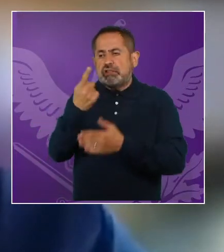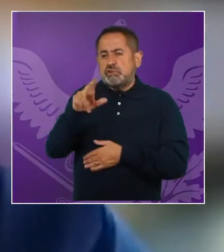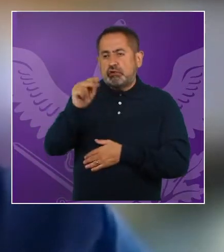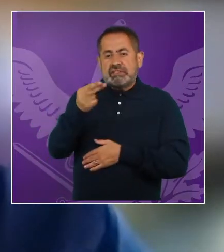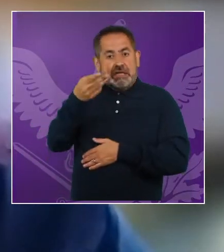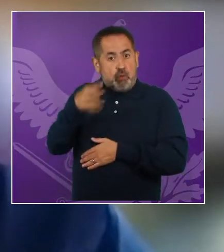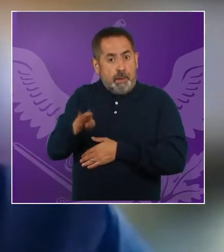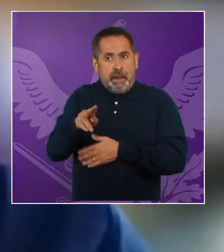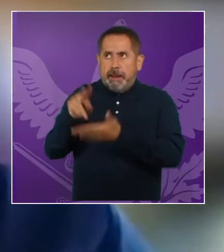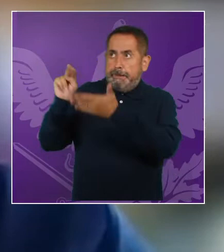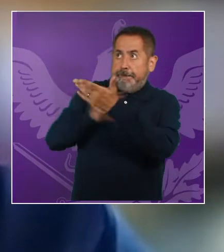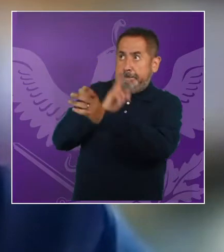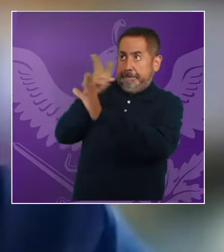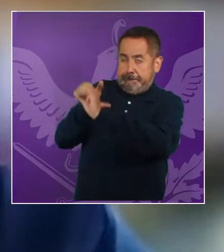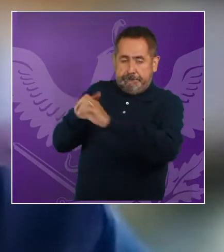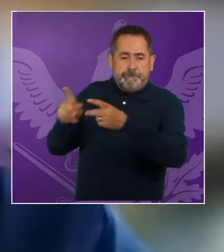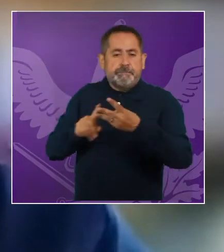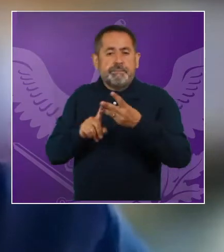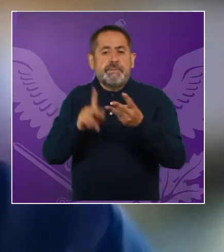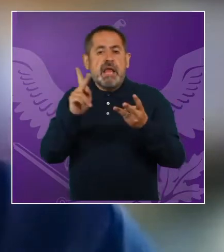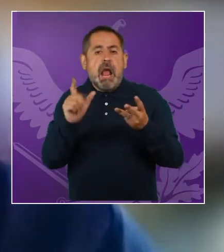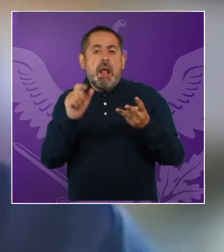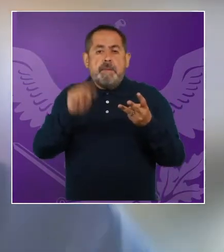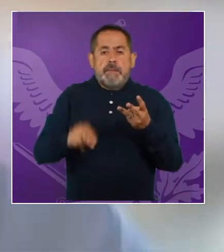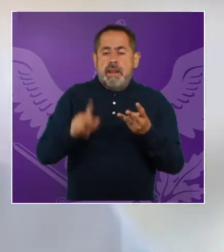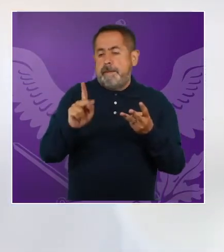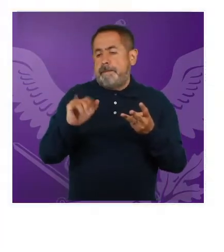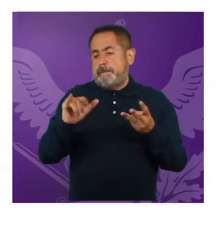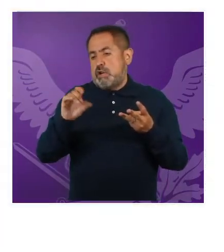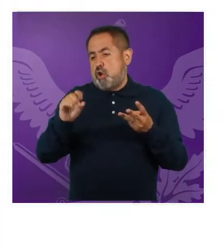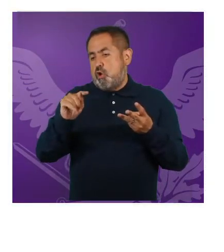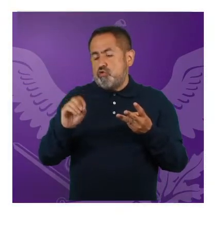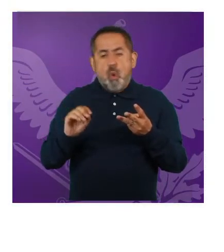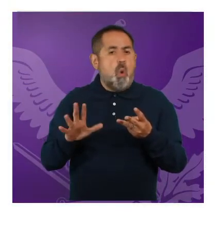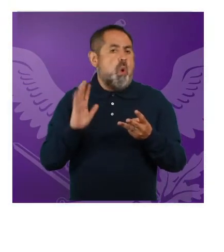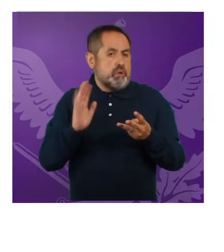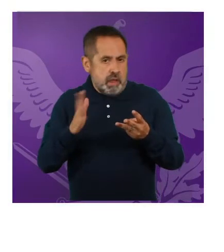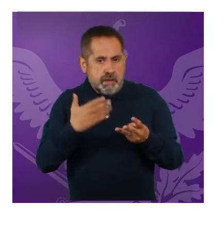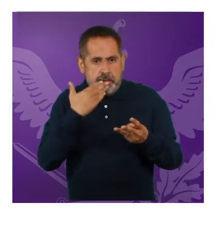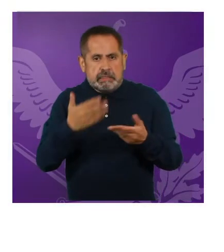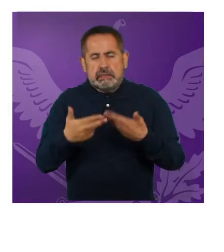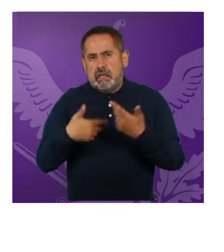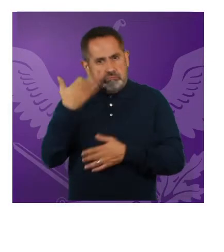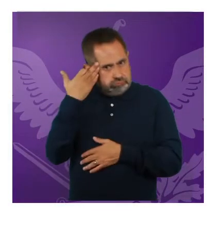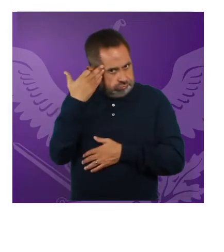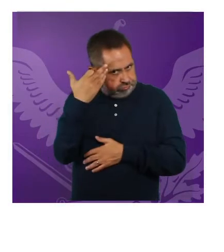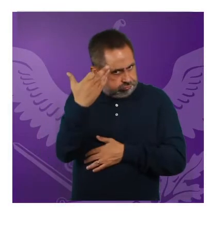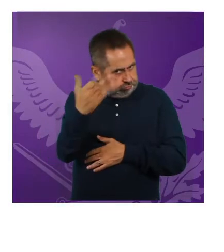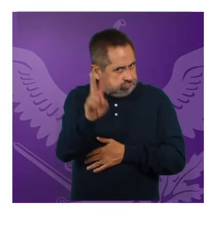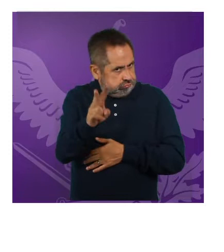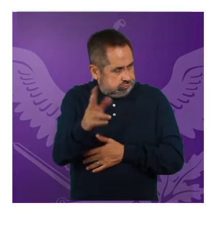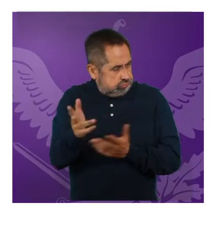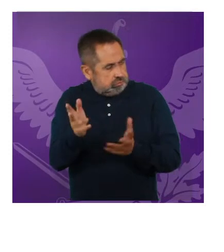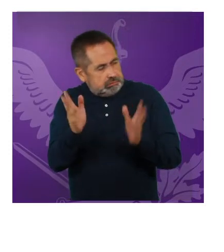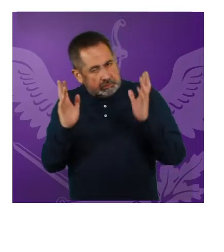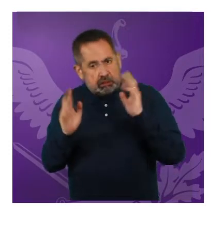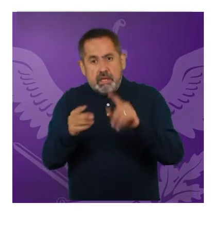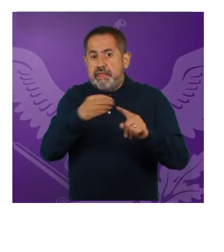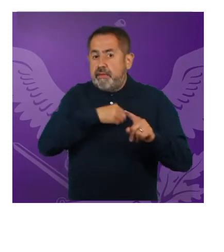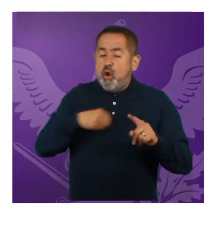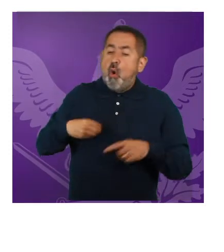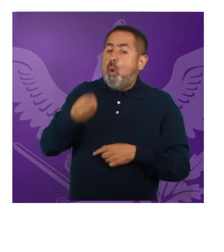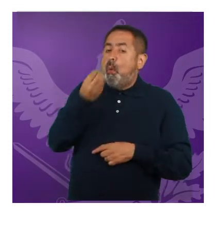189 y el plan piloto que de verdad ya se tardó mucho